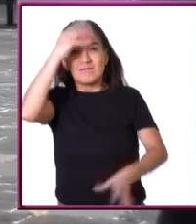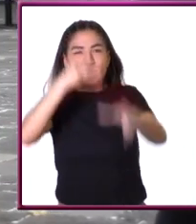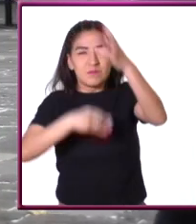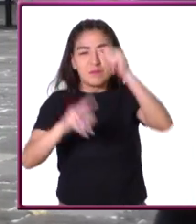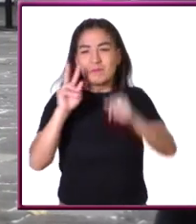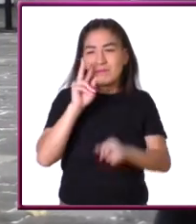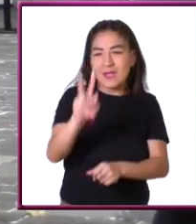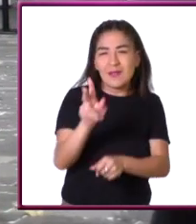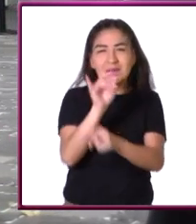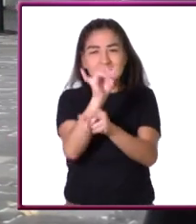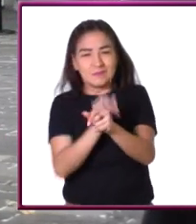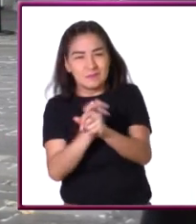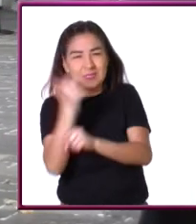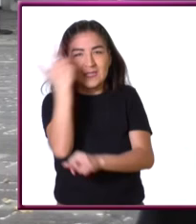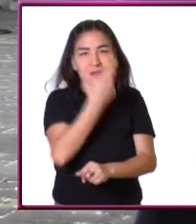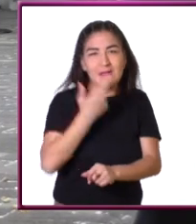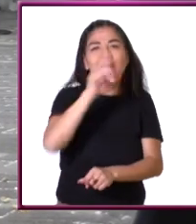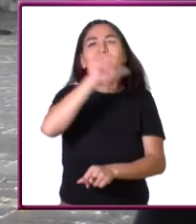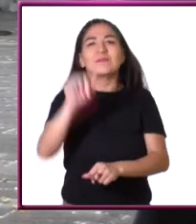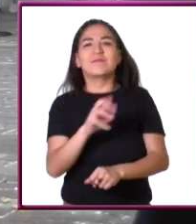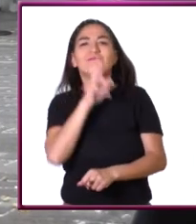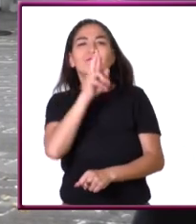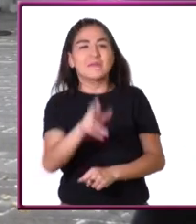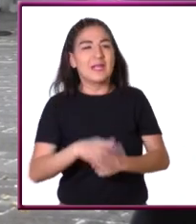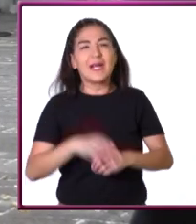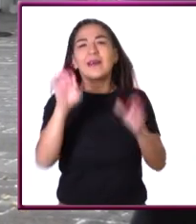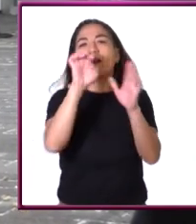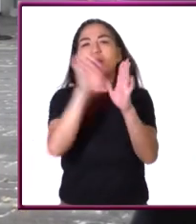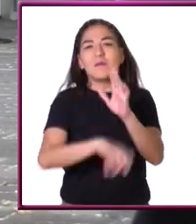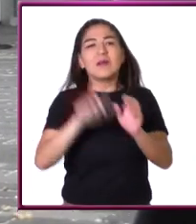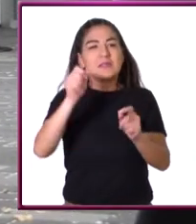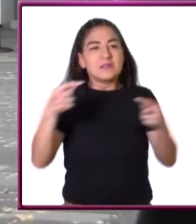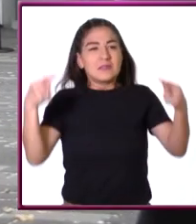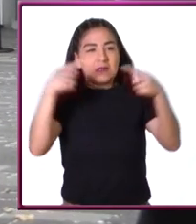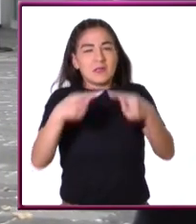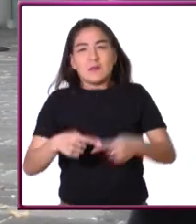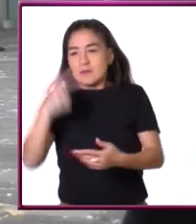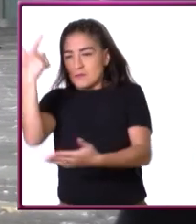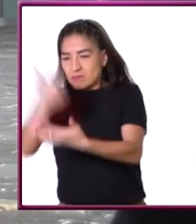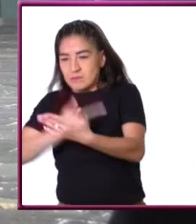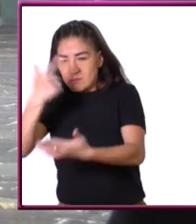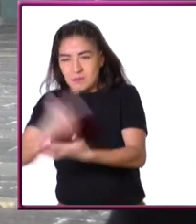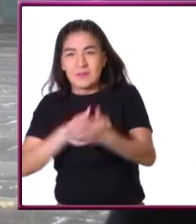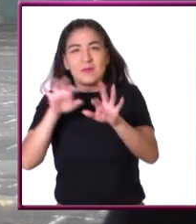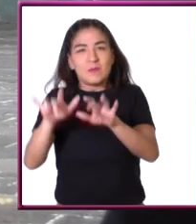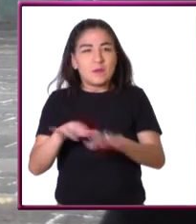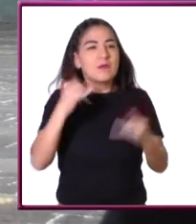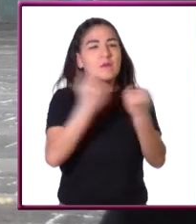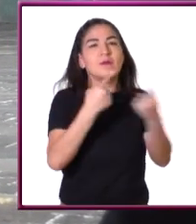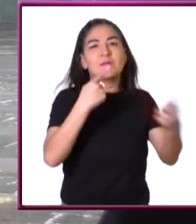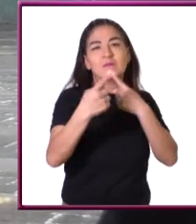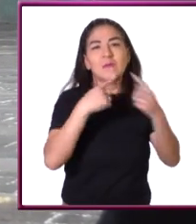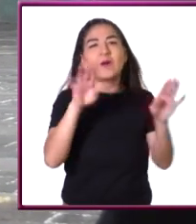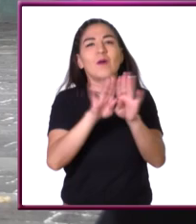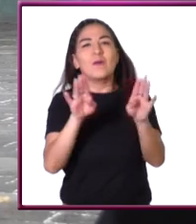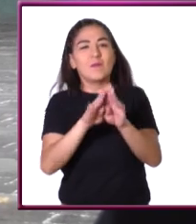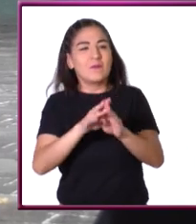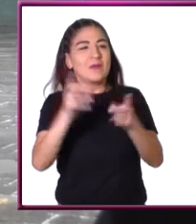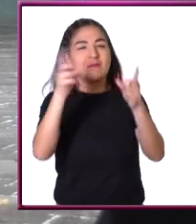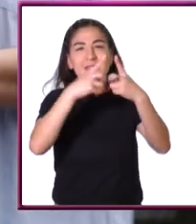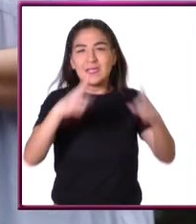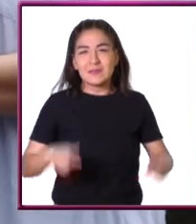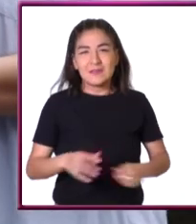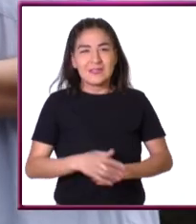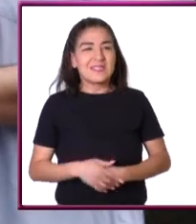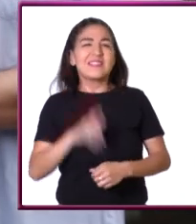miramos analizamos y sacamos conclusiones por ejemplo la relación entre las hojas de cálculo y el desarrollo de la democracia digo